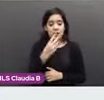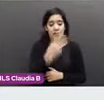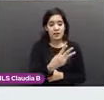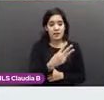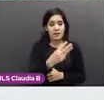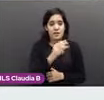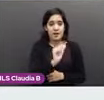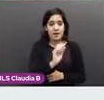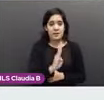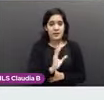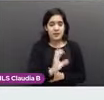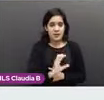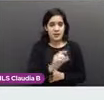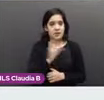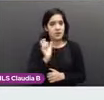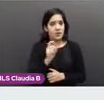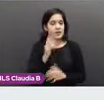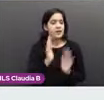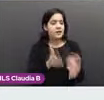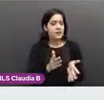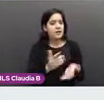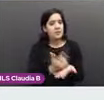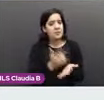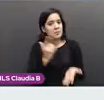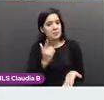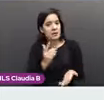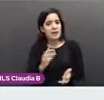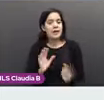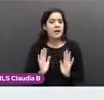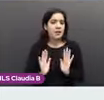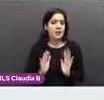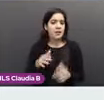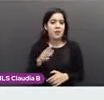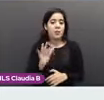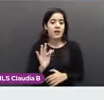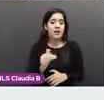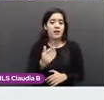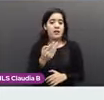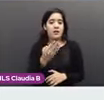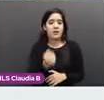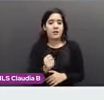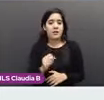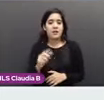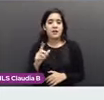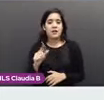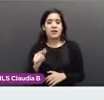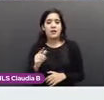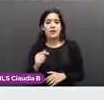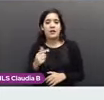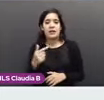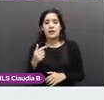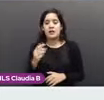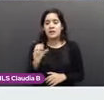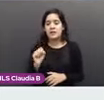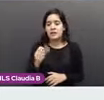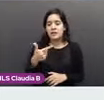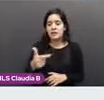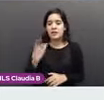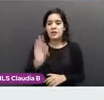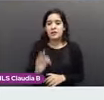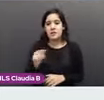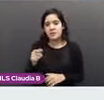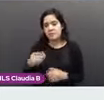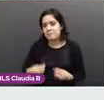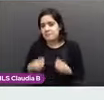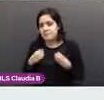y C, que es localmente avanzada, ya es de un 49 a un 67% en los siguientes 5 años. Y en la etapa